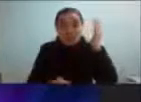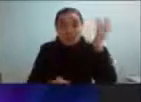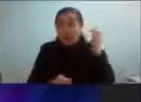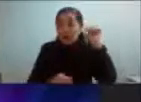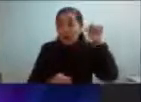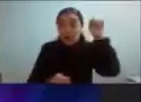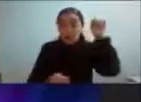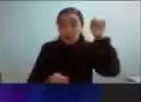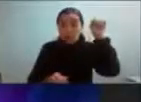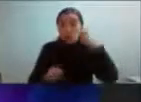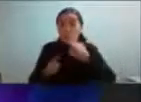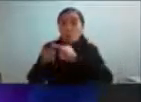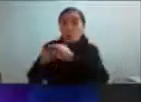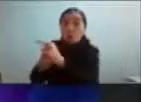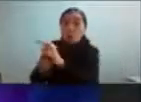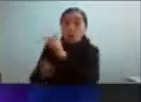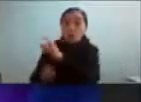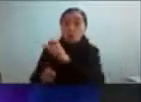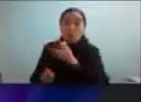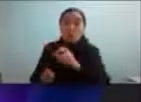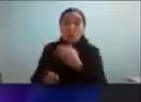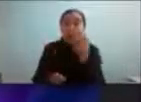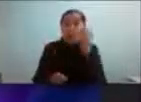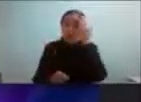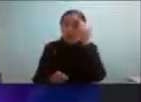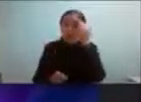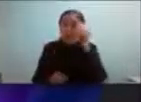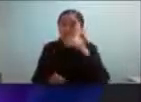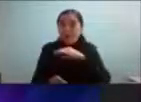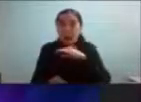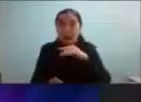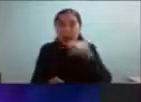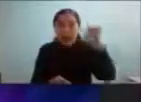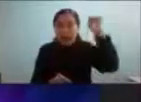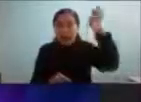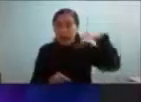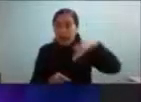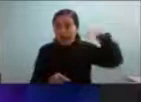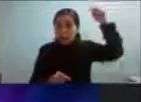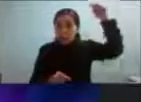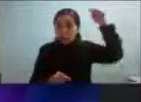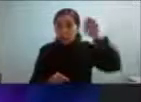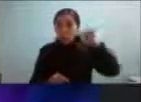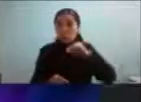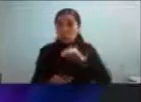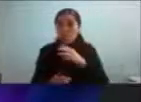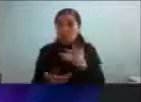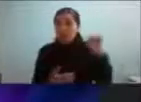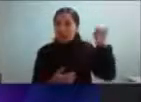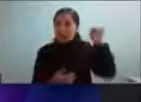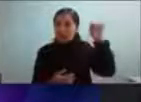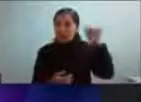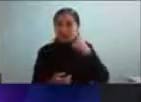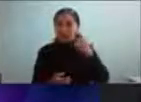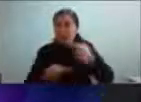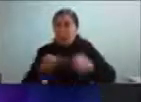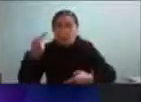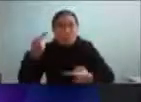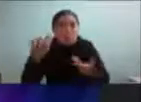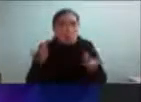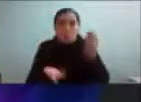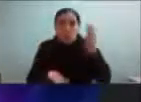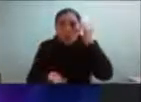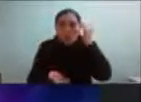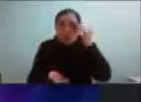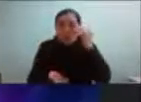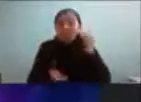saben adultos ¿sí? y menos lo comprenden adultos entonces en la medida que tengamos una sociedad y una comunidad más informada va a ser mucho más